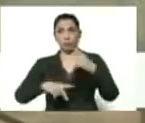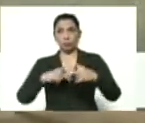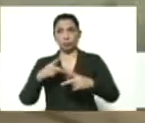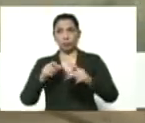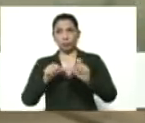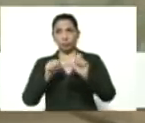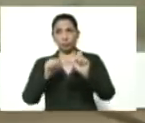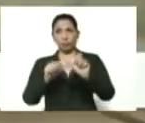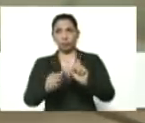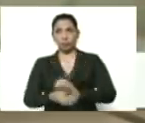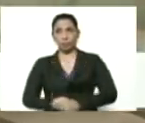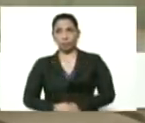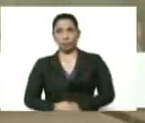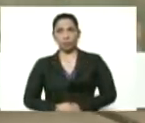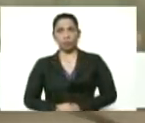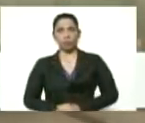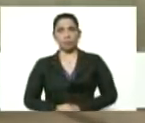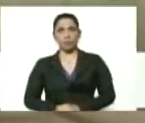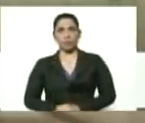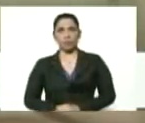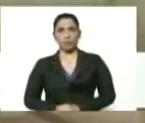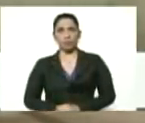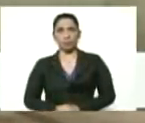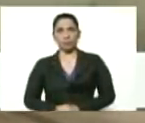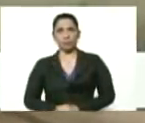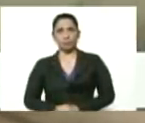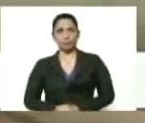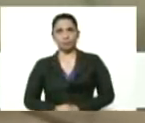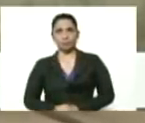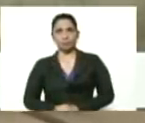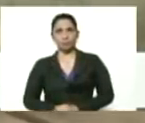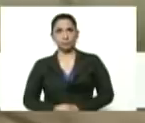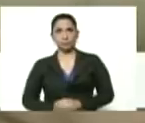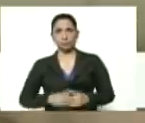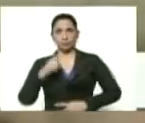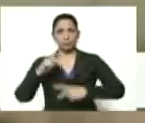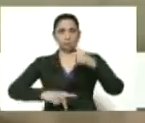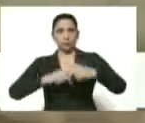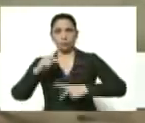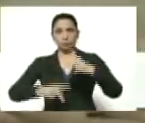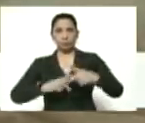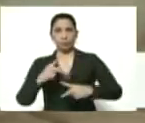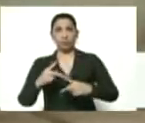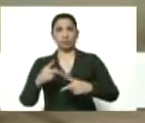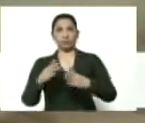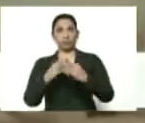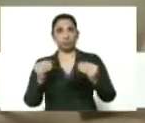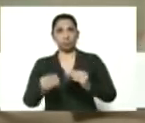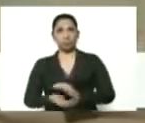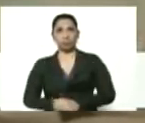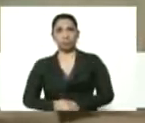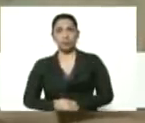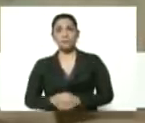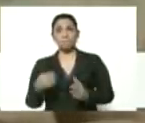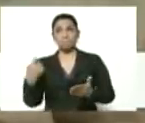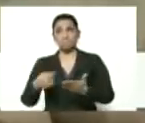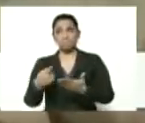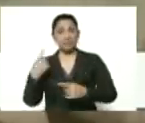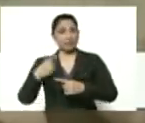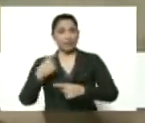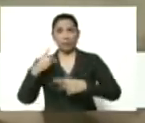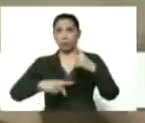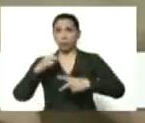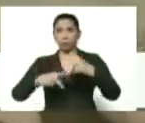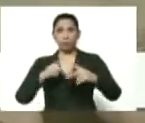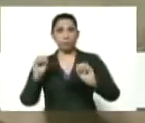mantenga y que sea el 100% este año la producción nacional del porcino por nuestros productores y por todos aquellos que han apostado sabiendo que producir es vencer